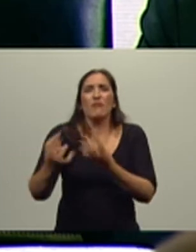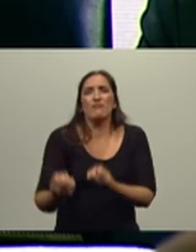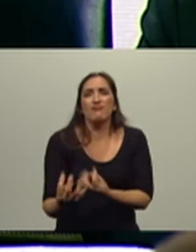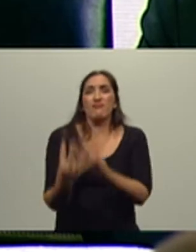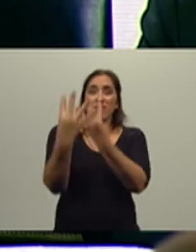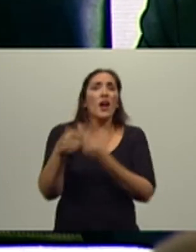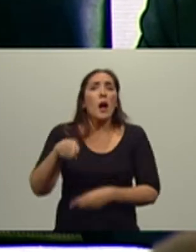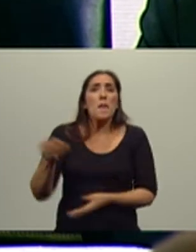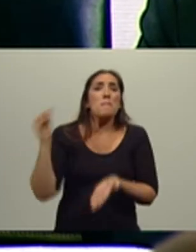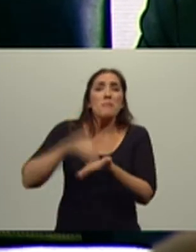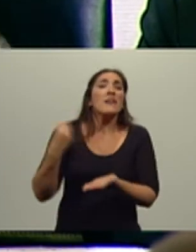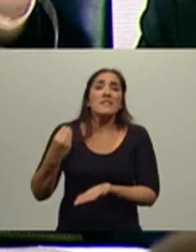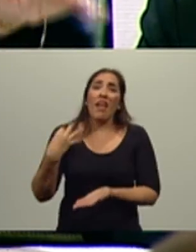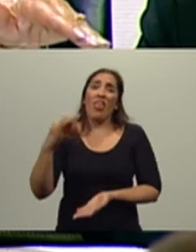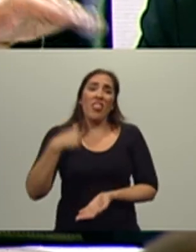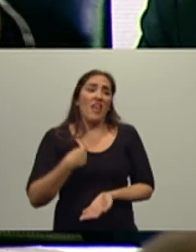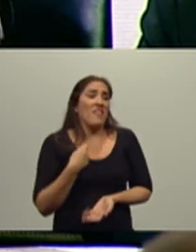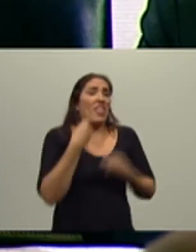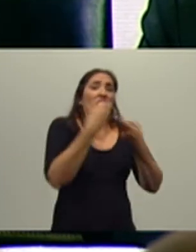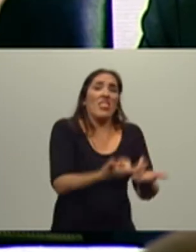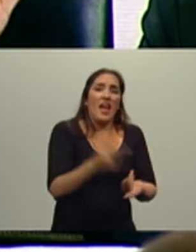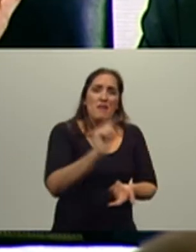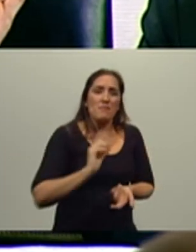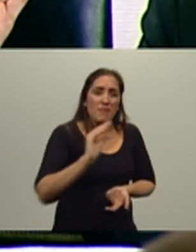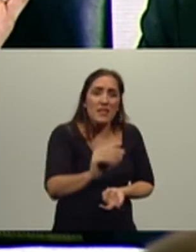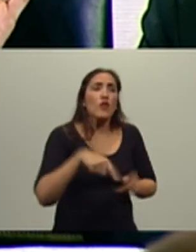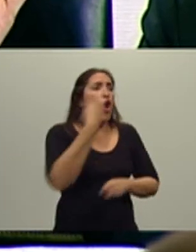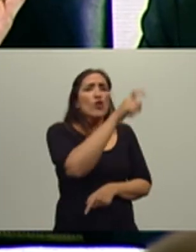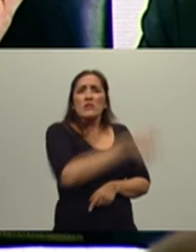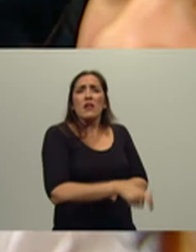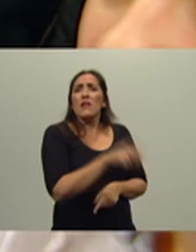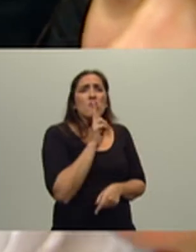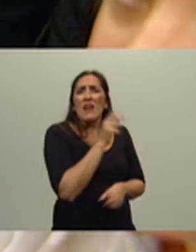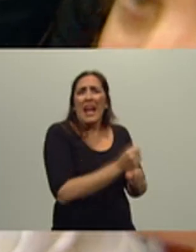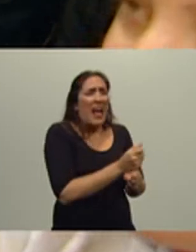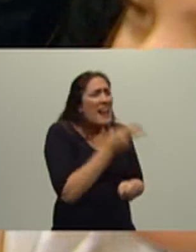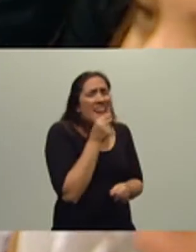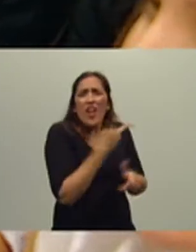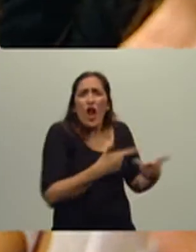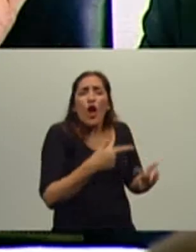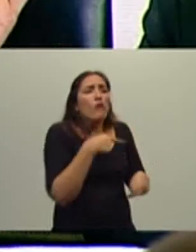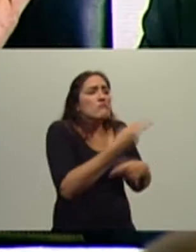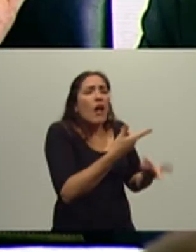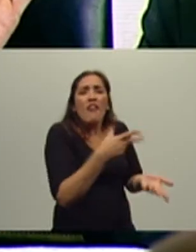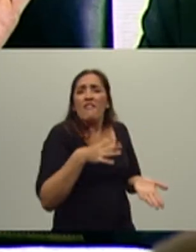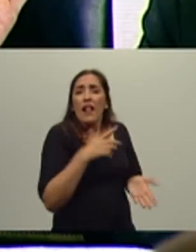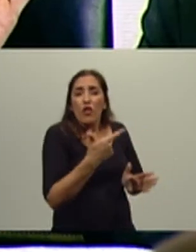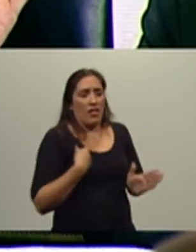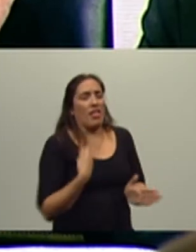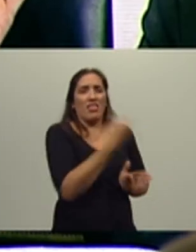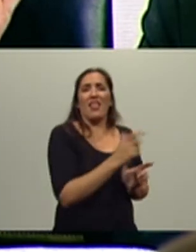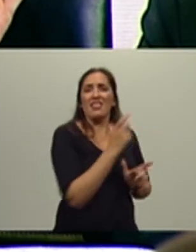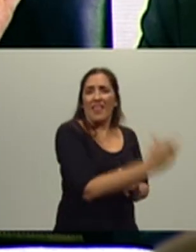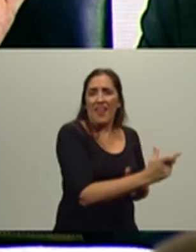y tengo que recién estar dándole una tarjeta a las que no tienen nada. Miren qué país todavía nos falta construir. Espero